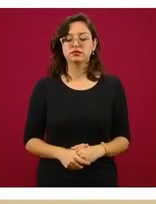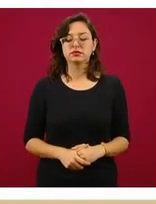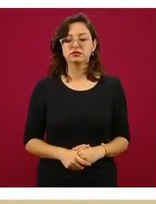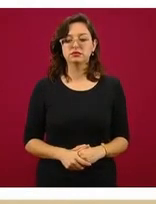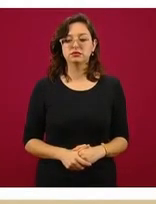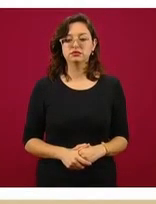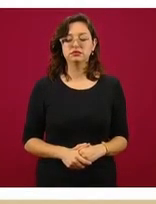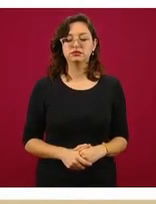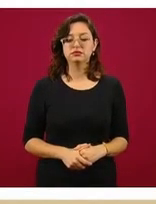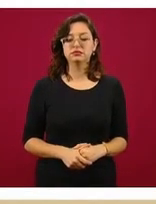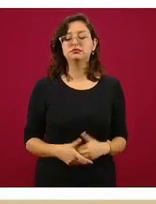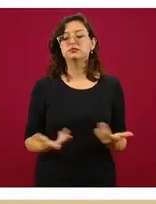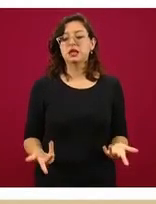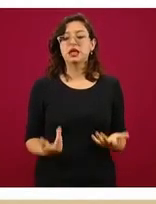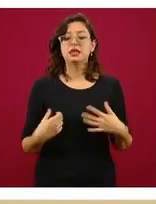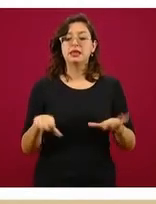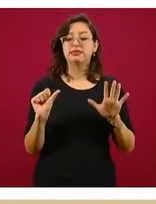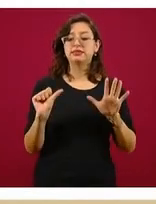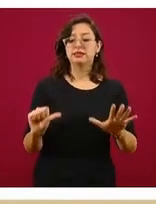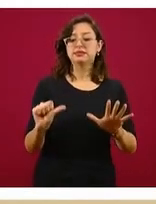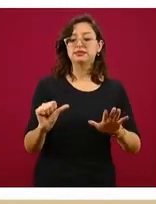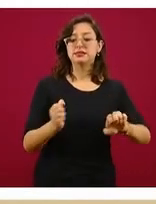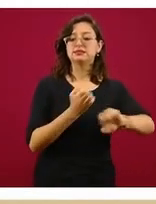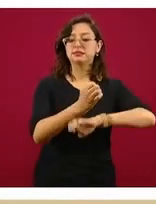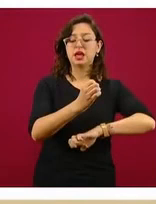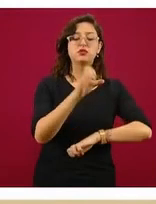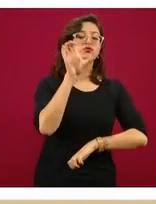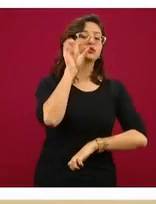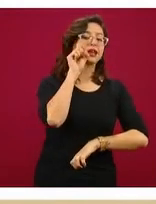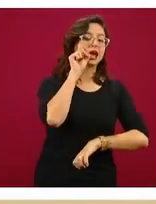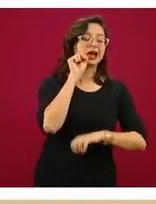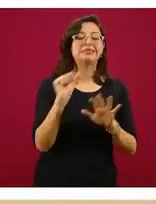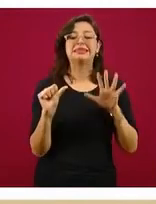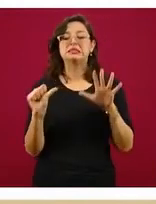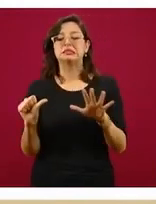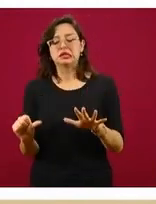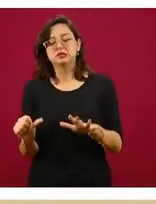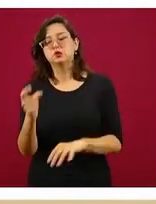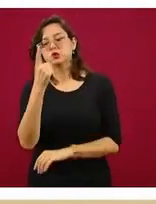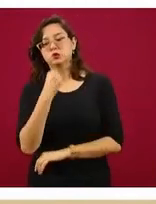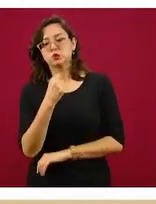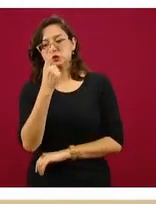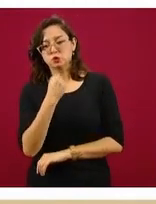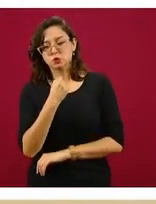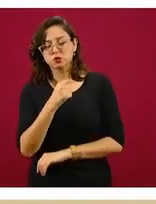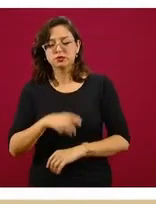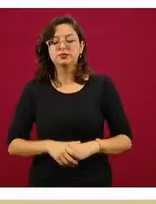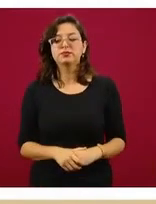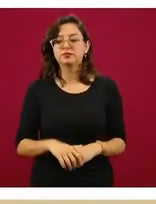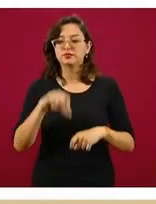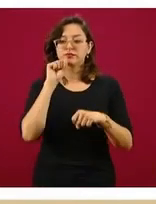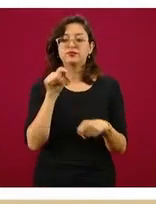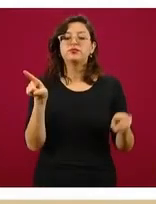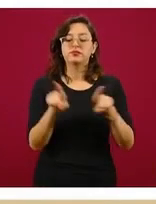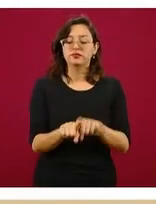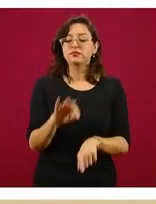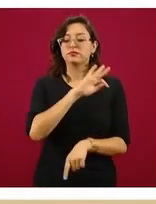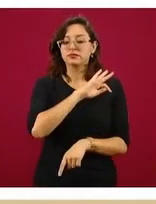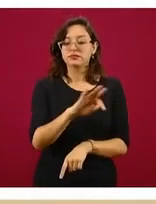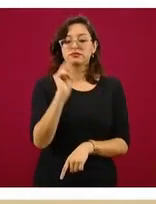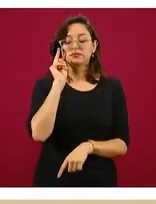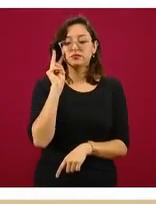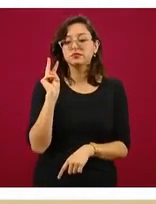en donde podemos observar cómo 16 entidades están en naranja y 16 entidades están en rojo. Y podemos también observar con esta